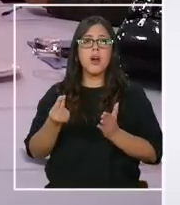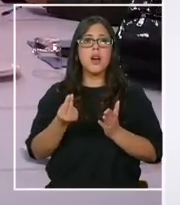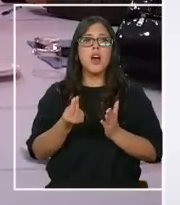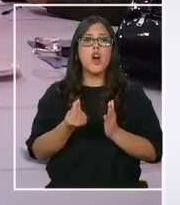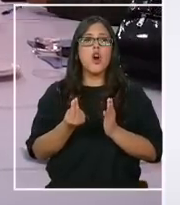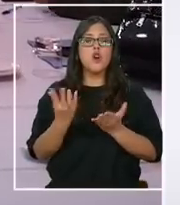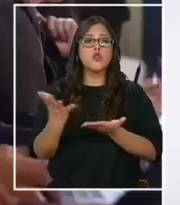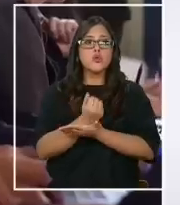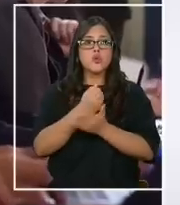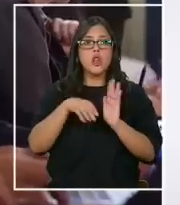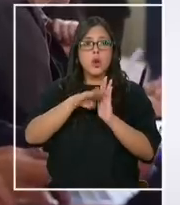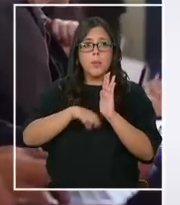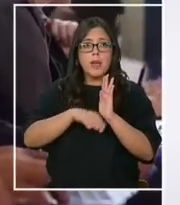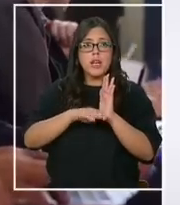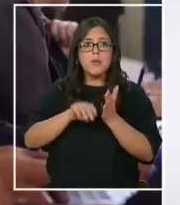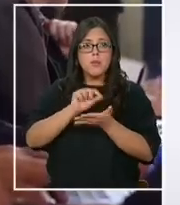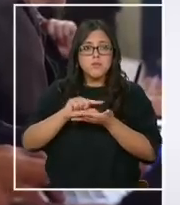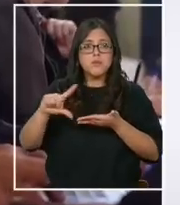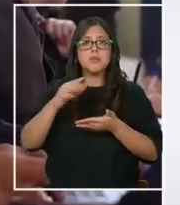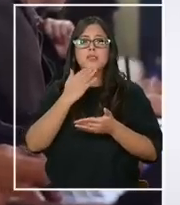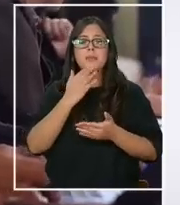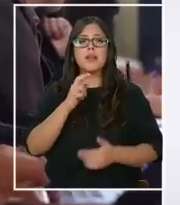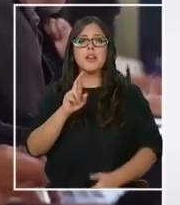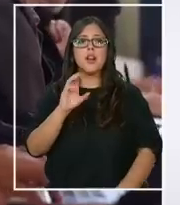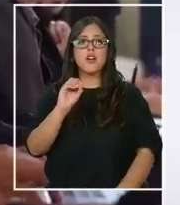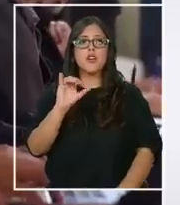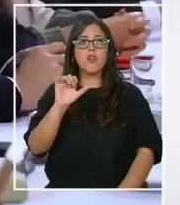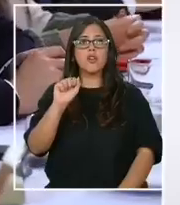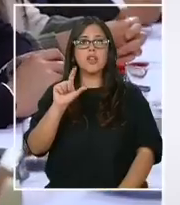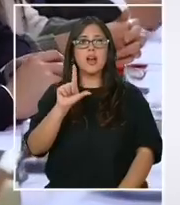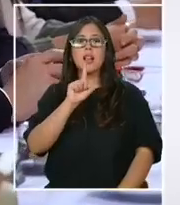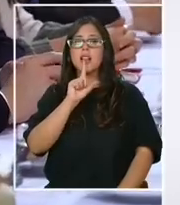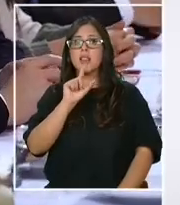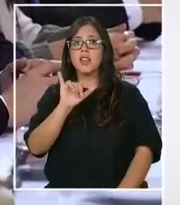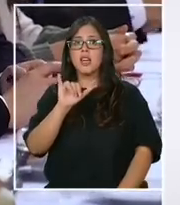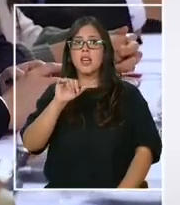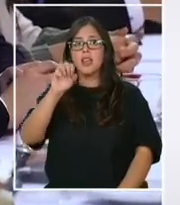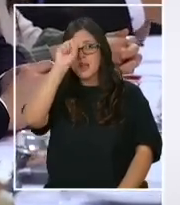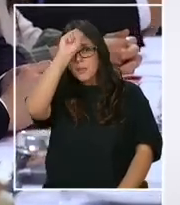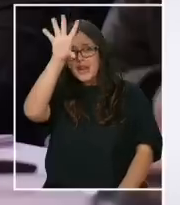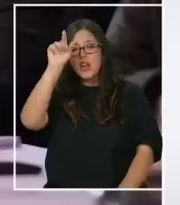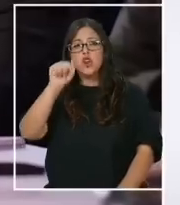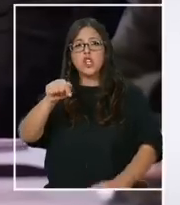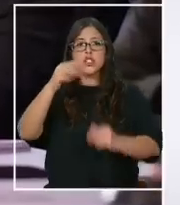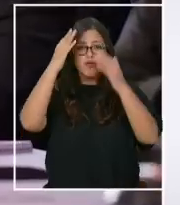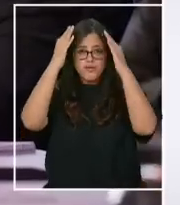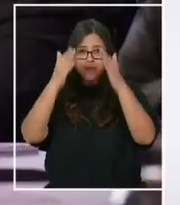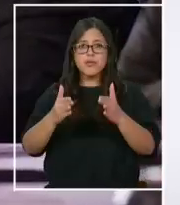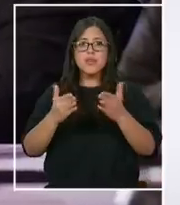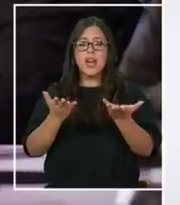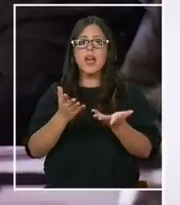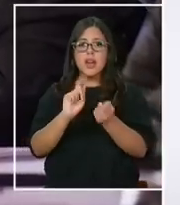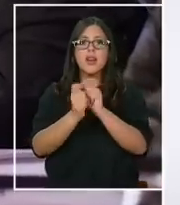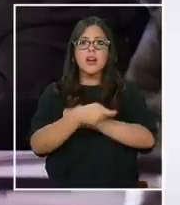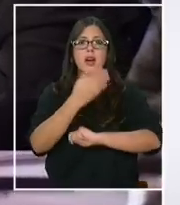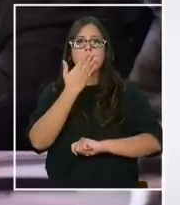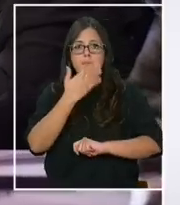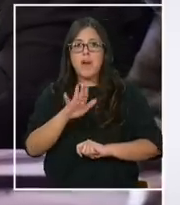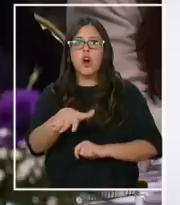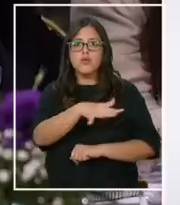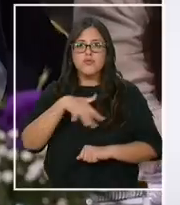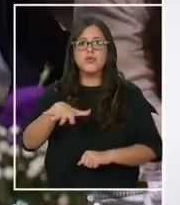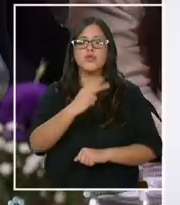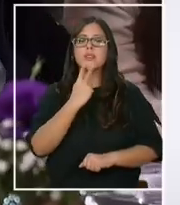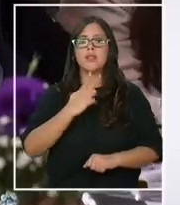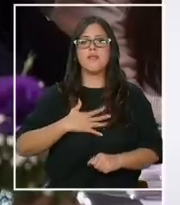y también el royalty minero, que son iniciativas que van orientadas precisamente a generar mejores condiciones de vida en nuestro país.